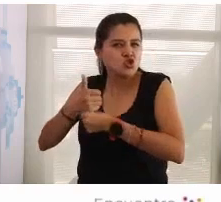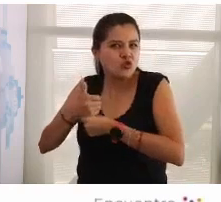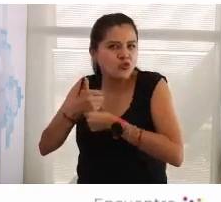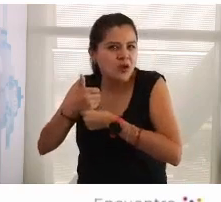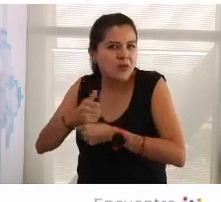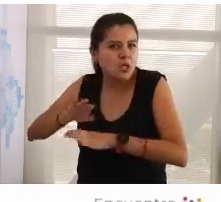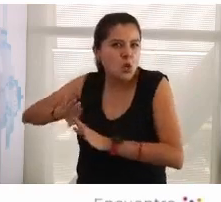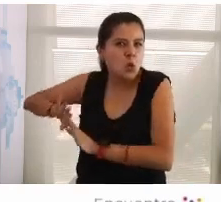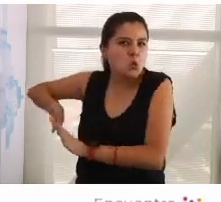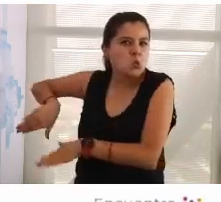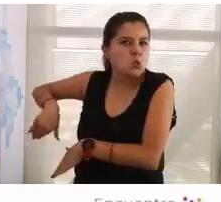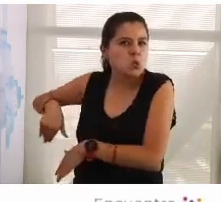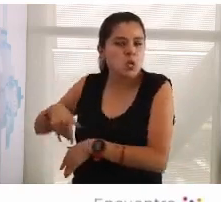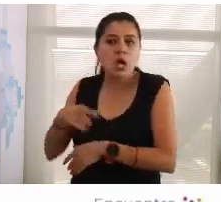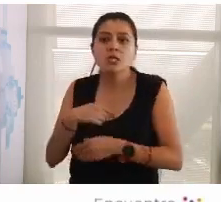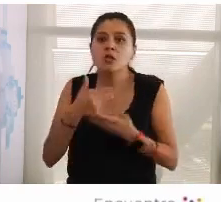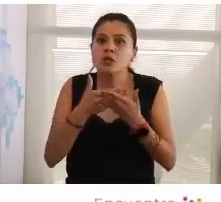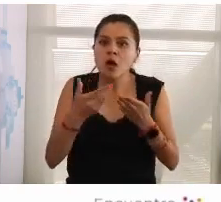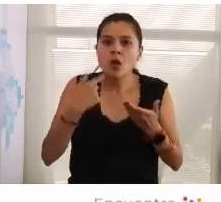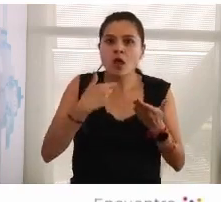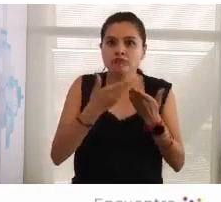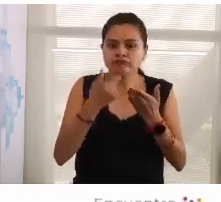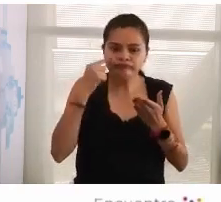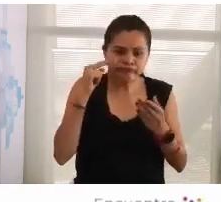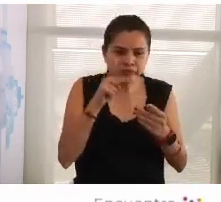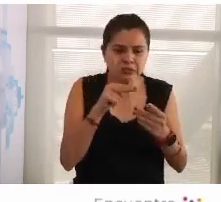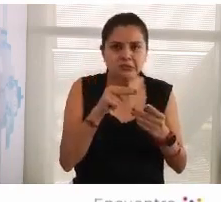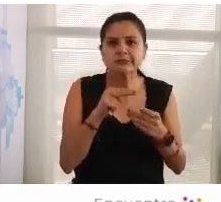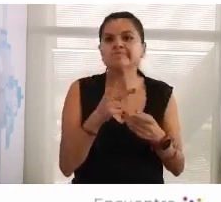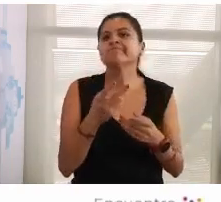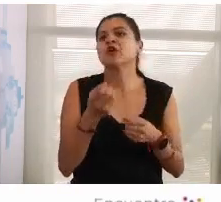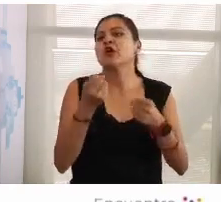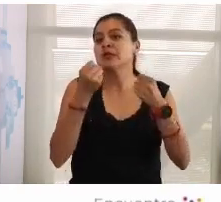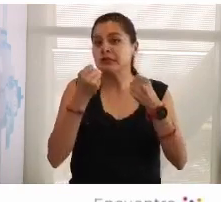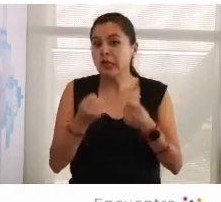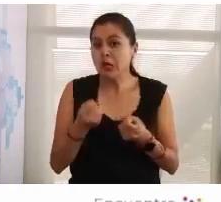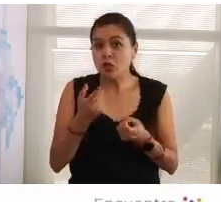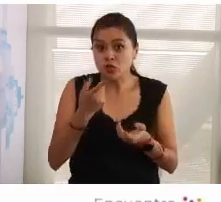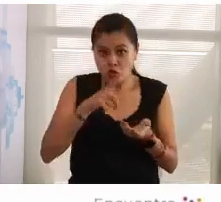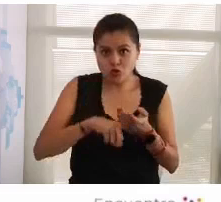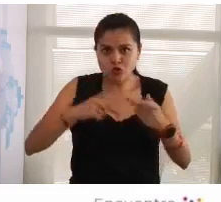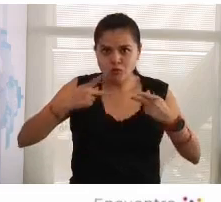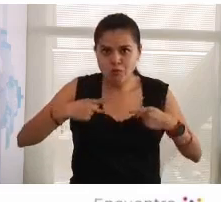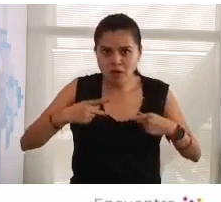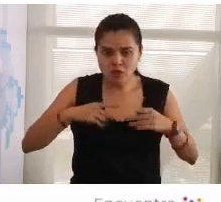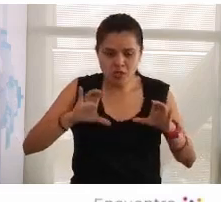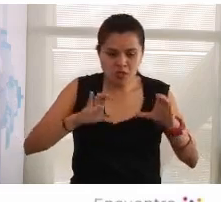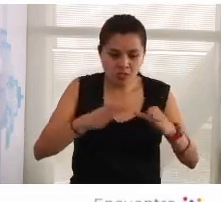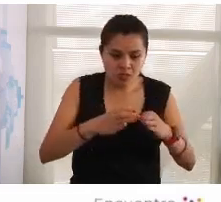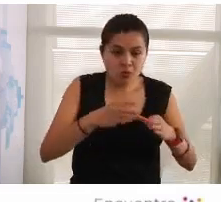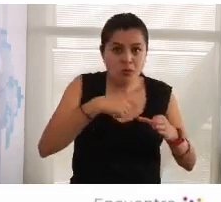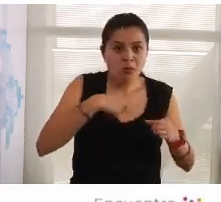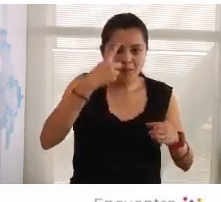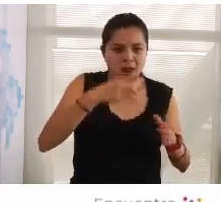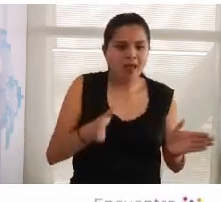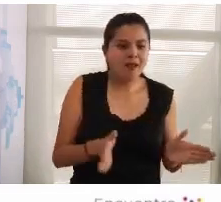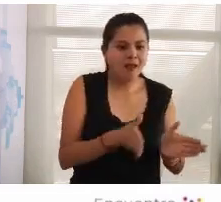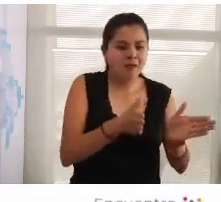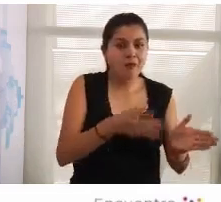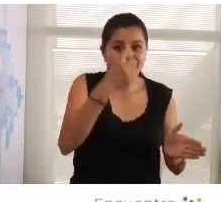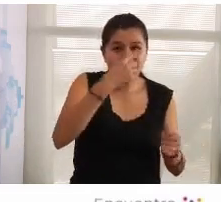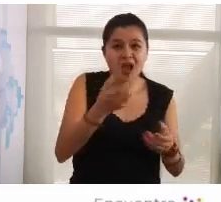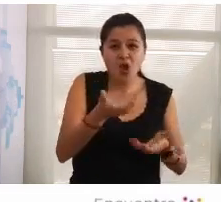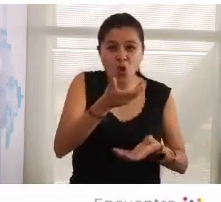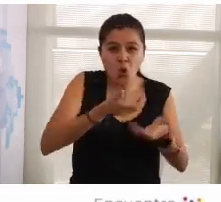ciudadanía, de ser ciudadano. O el ser ciudadano es tener derechos y deberes dentro de una comunidad y aportar para que la